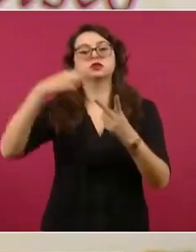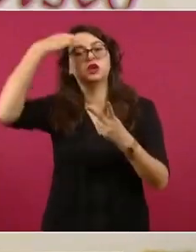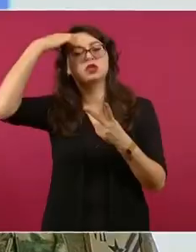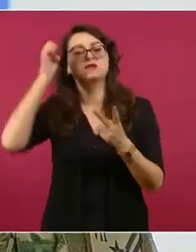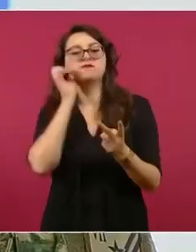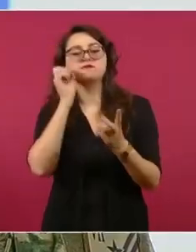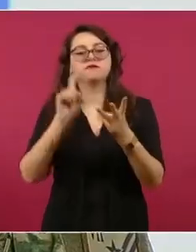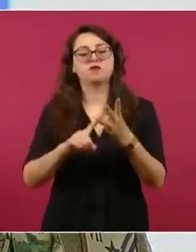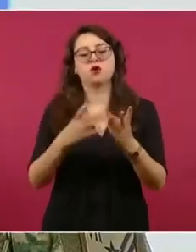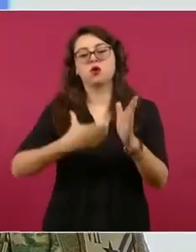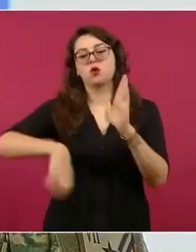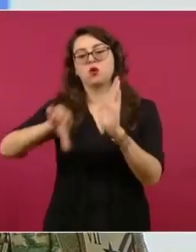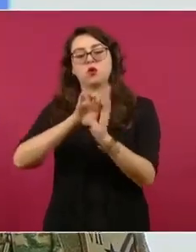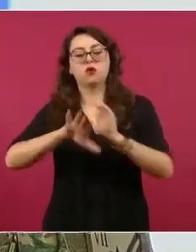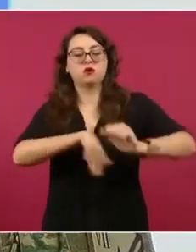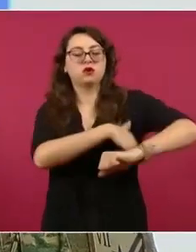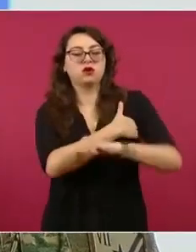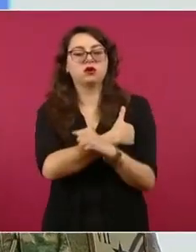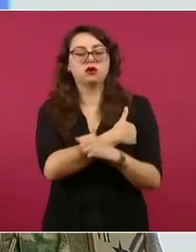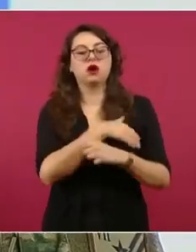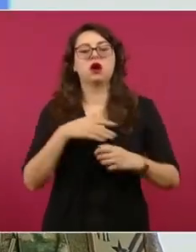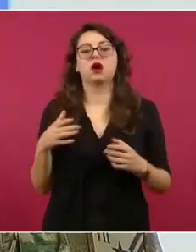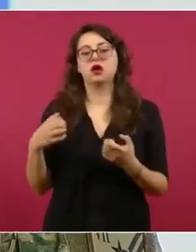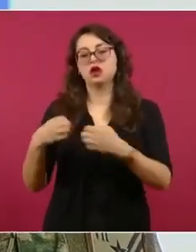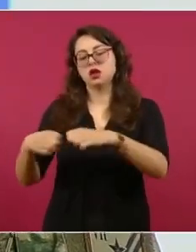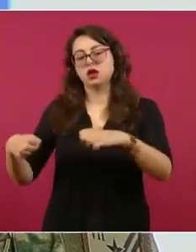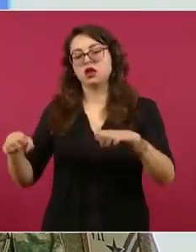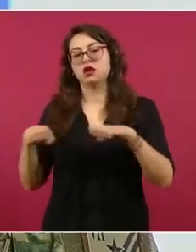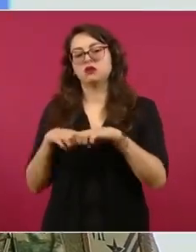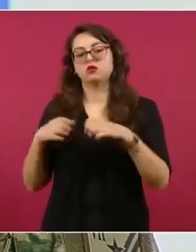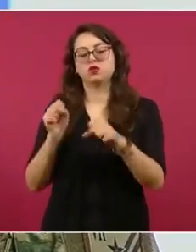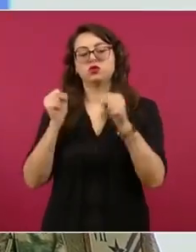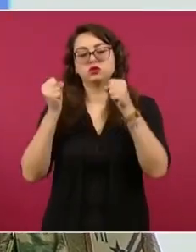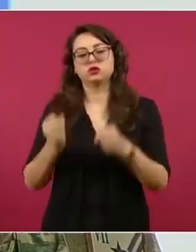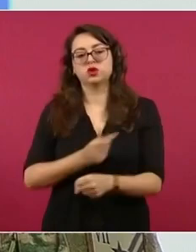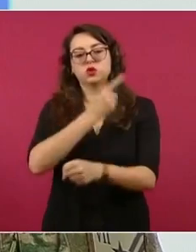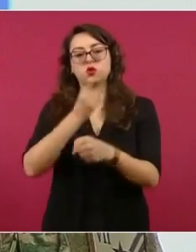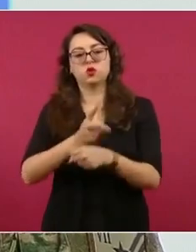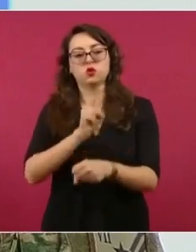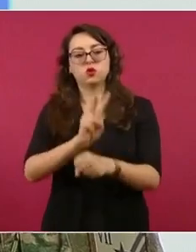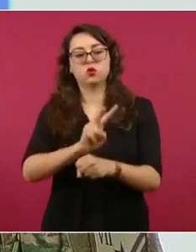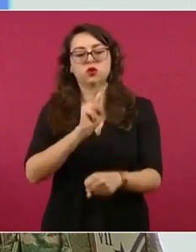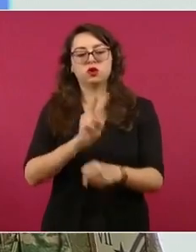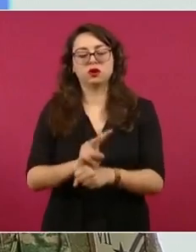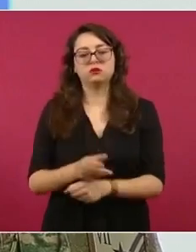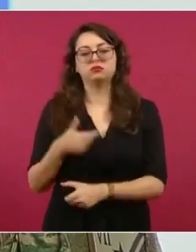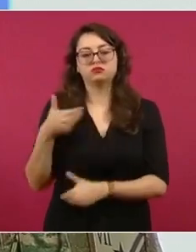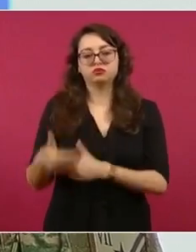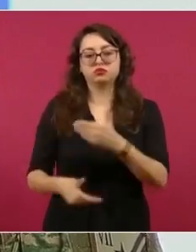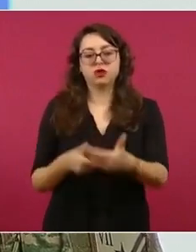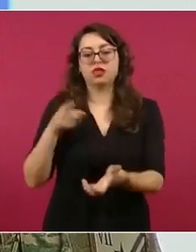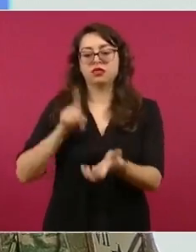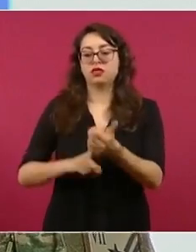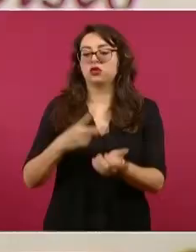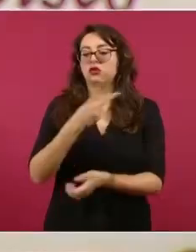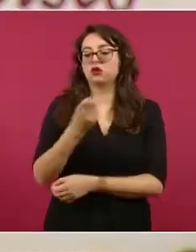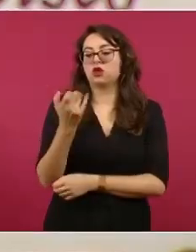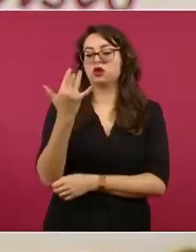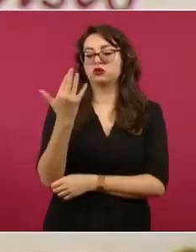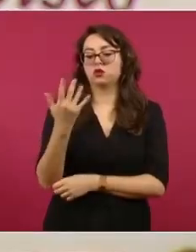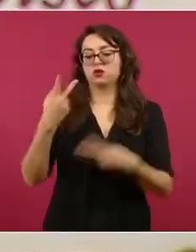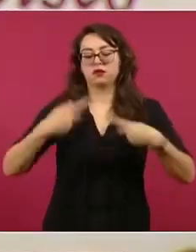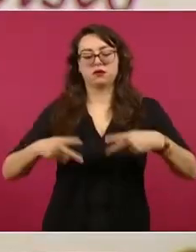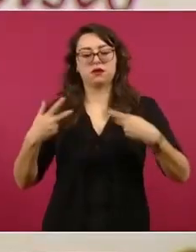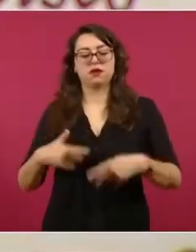almacenes, destacamento de seguridad, entre otros. Presenta un avance de 5.92 por ciento, ha generado 250 empleos